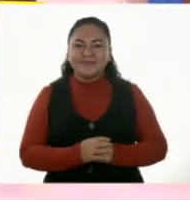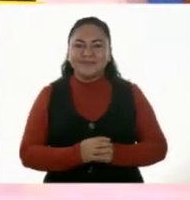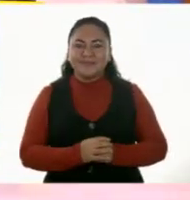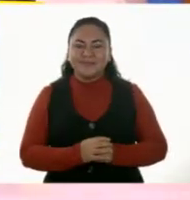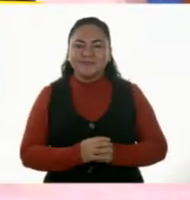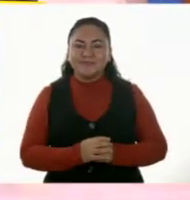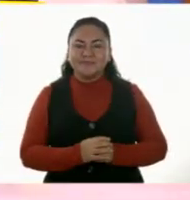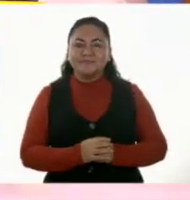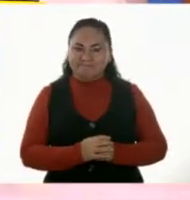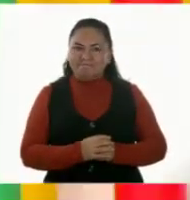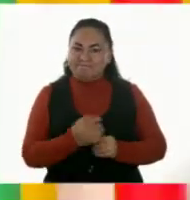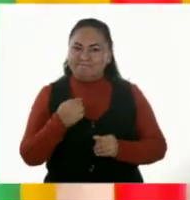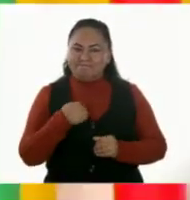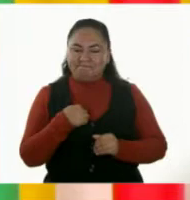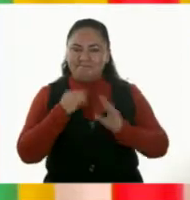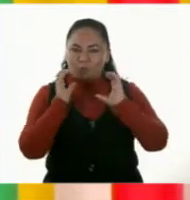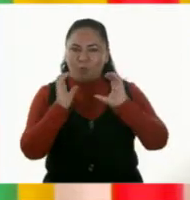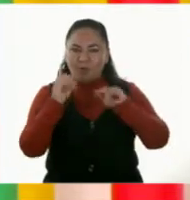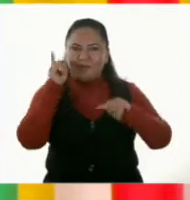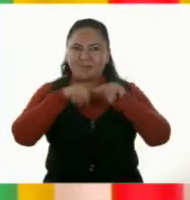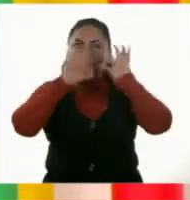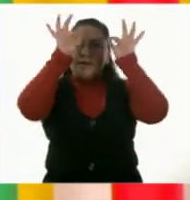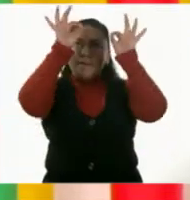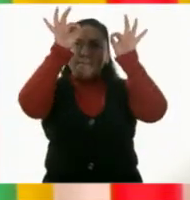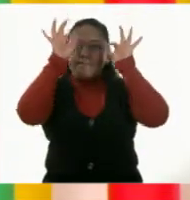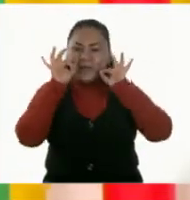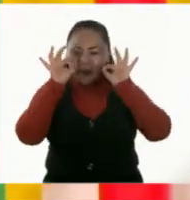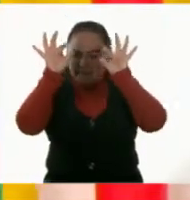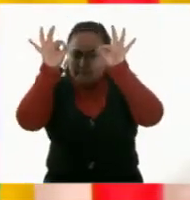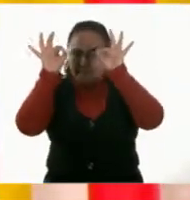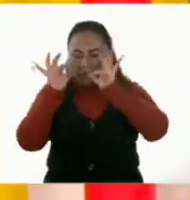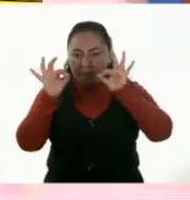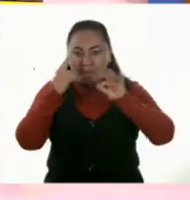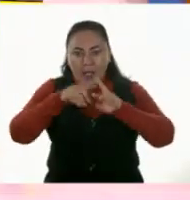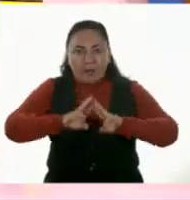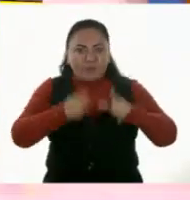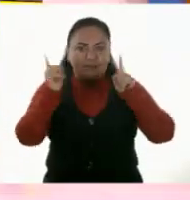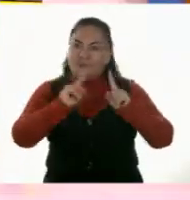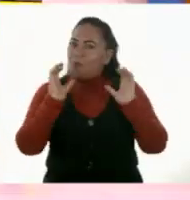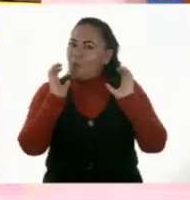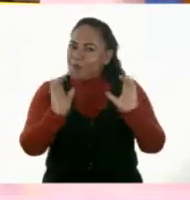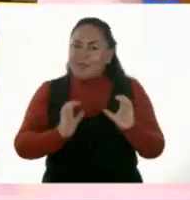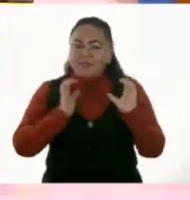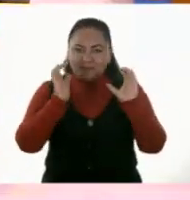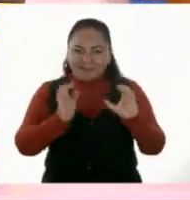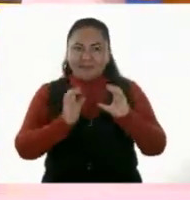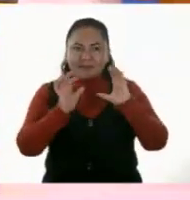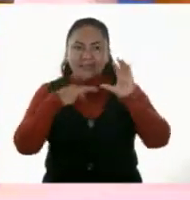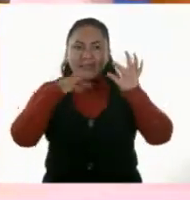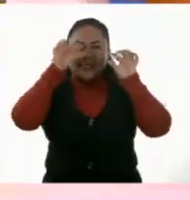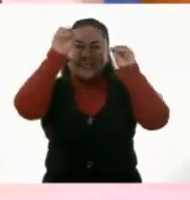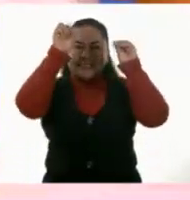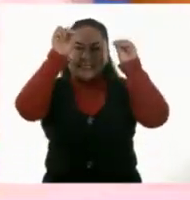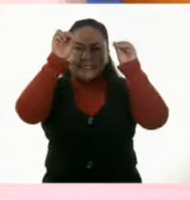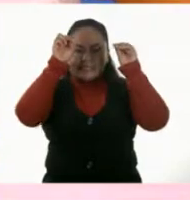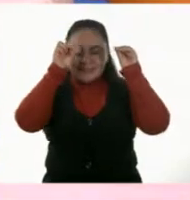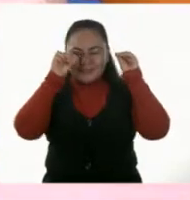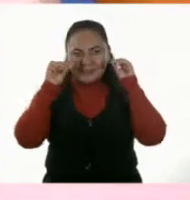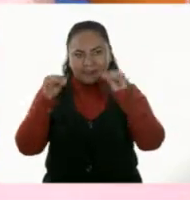Ajá. Con cuidado para que no se vayan a romper. Eso es.